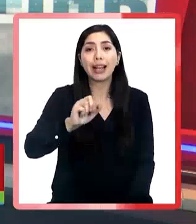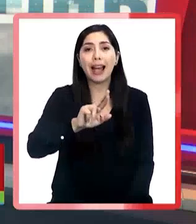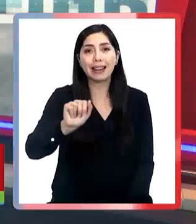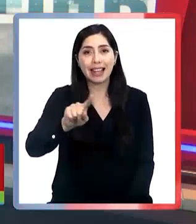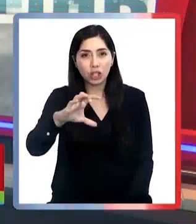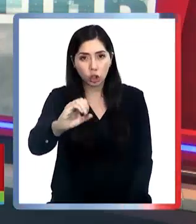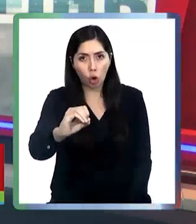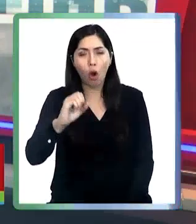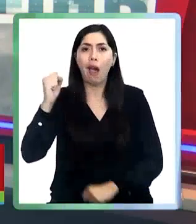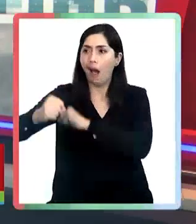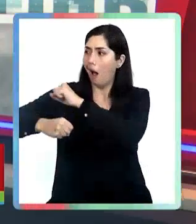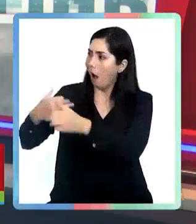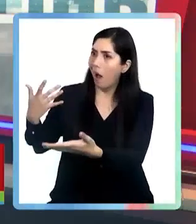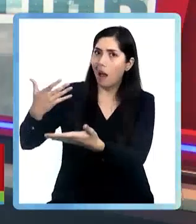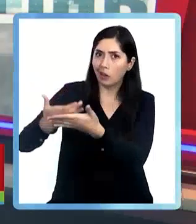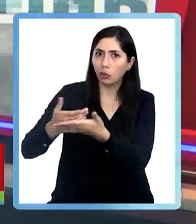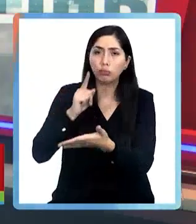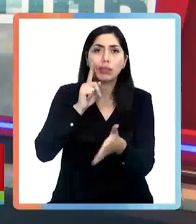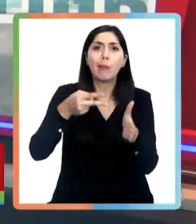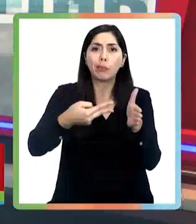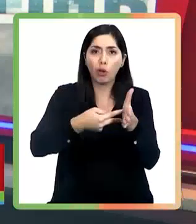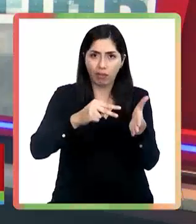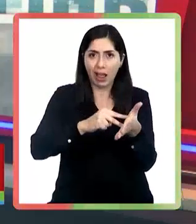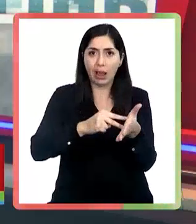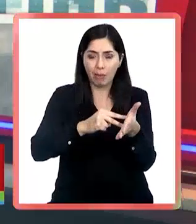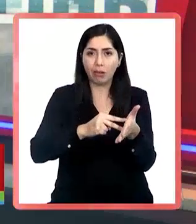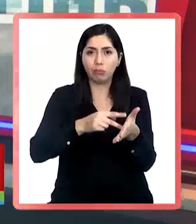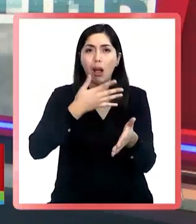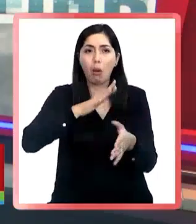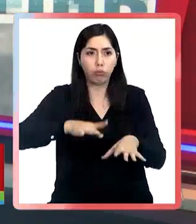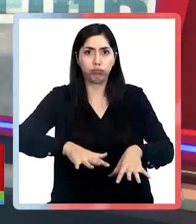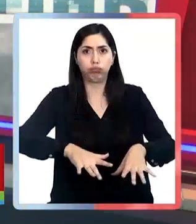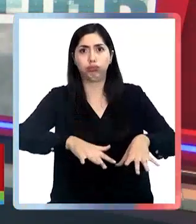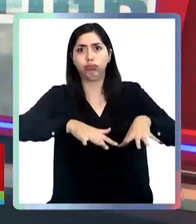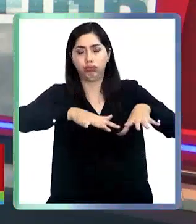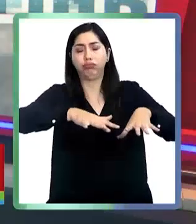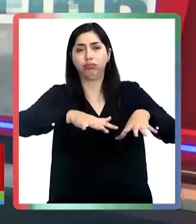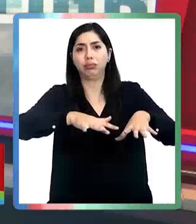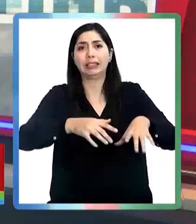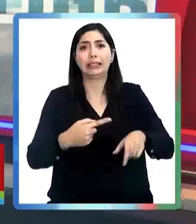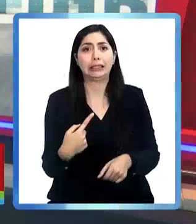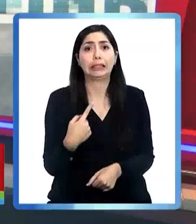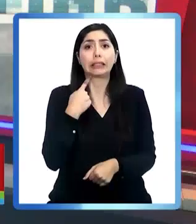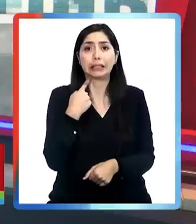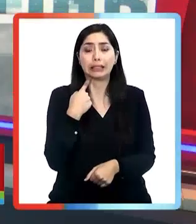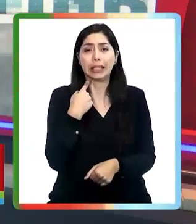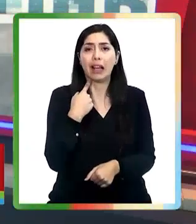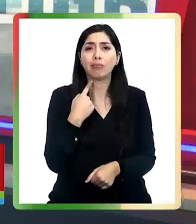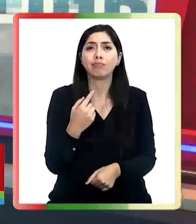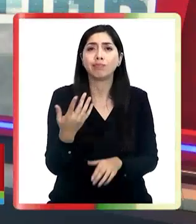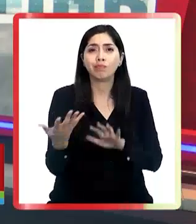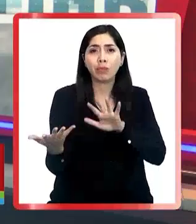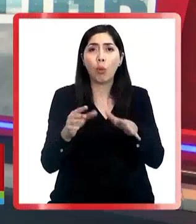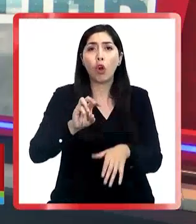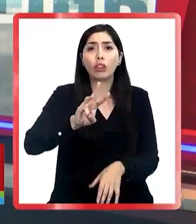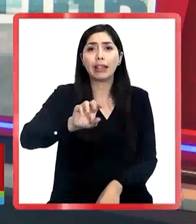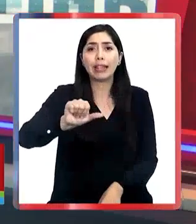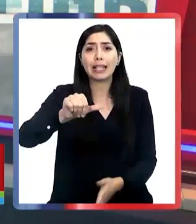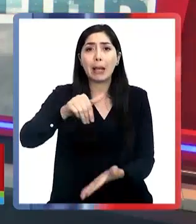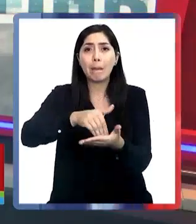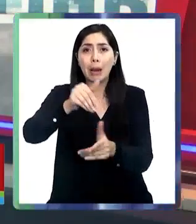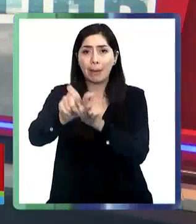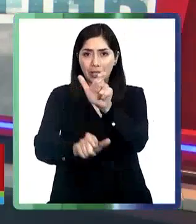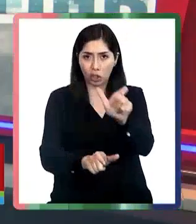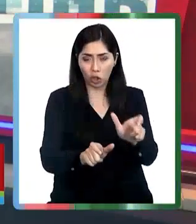ejemplo, durante años ha tenido problemas con la evacuación con este tipo de aguas. que ha perjudicado a cerca de 36.000